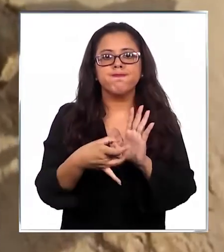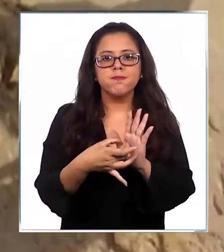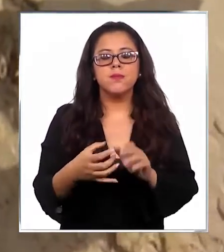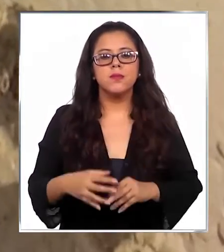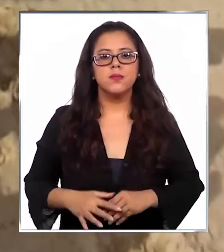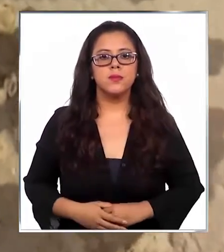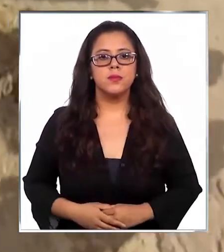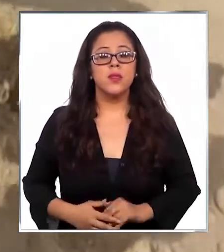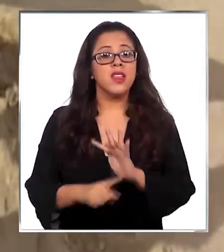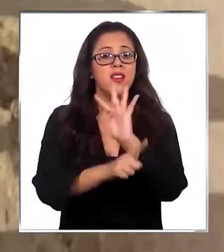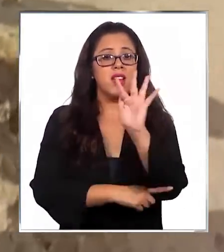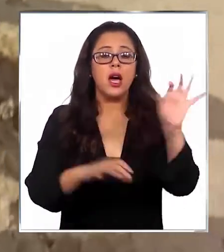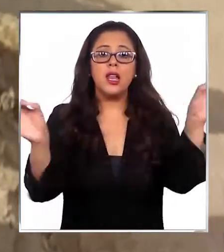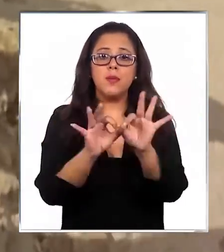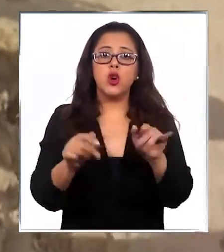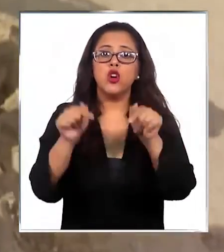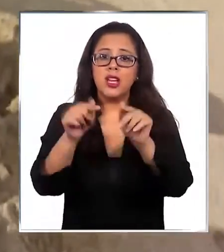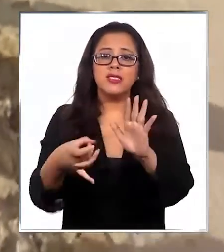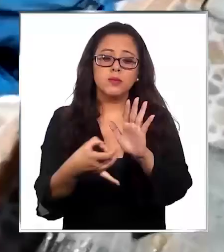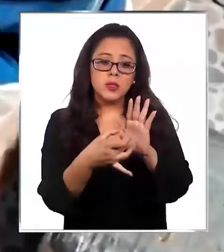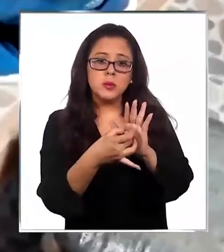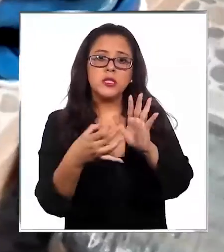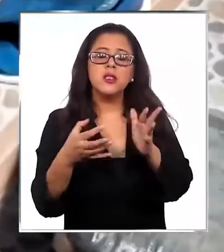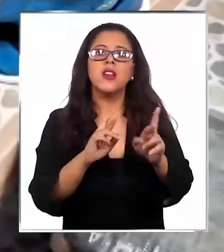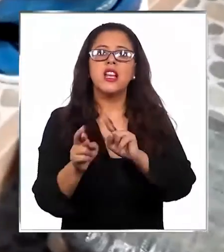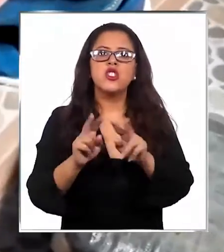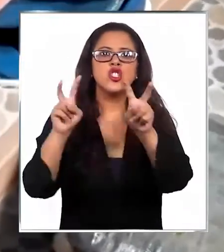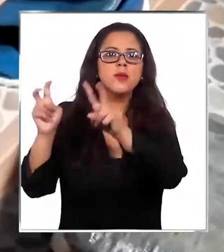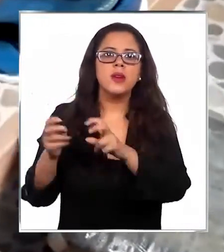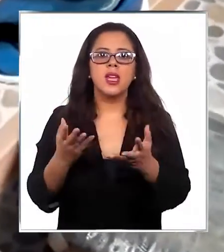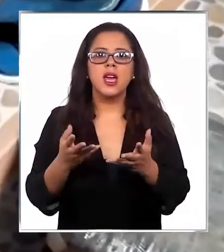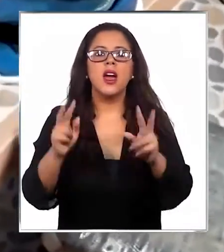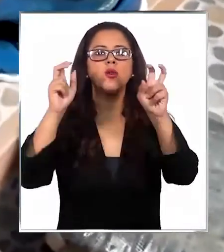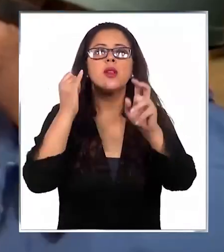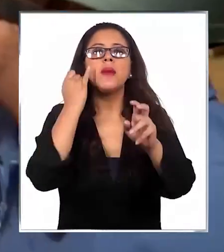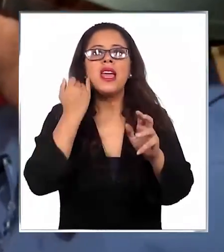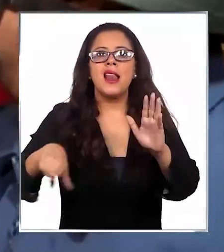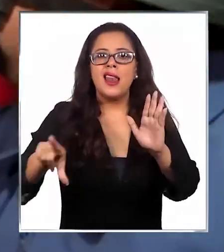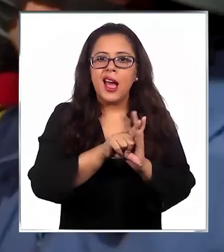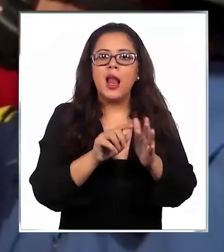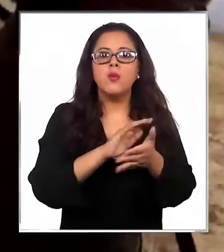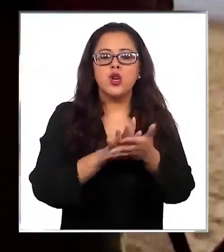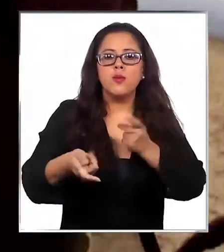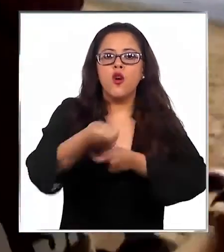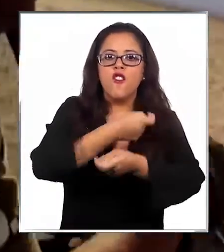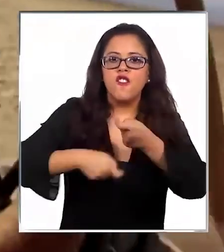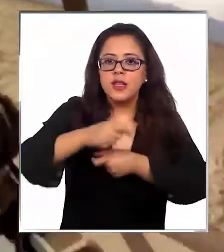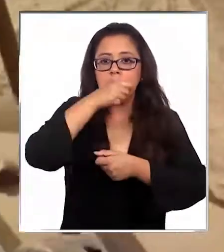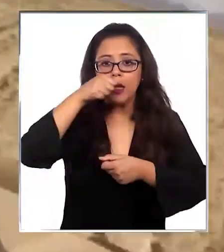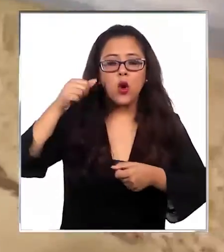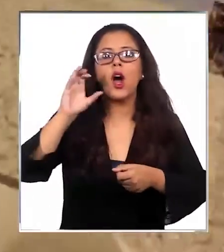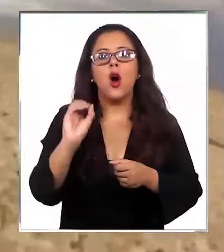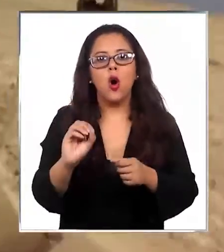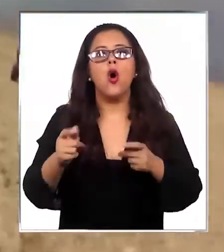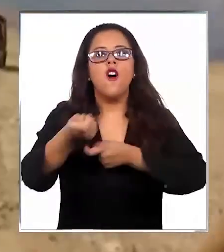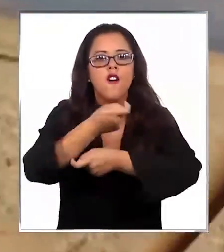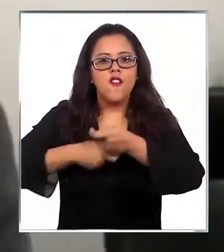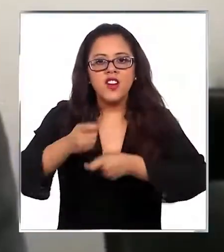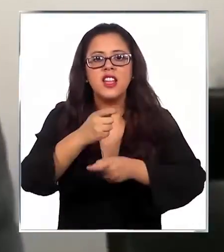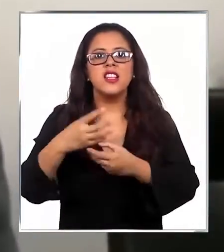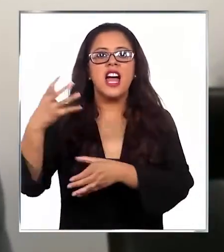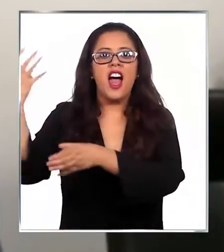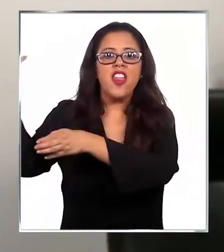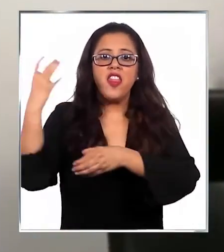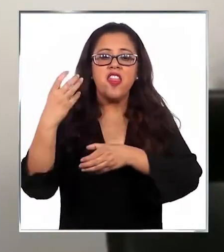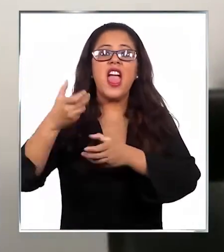criminales. El fiscal explicó que estos delitos se relacionan principalmente a ilícitos asociados a narcotráfico y contrabando de armamento. Y también